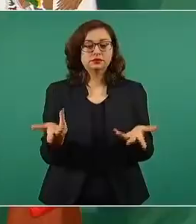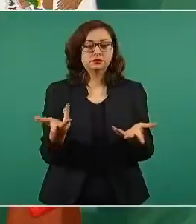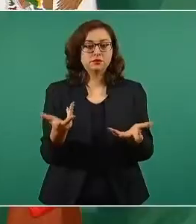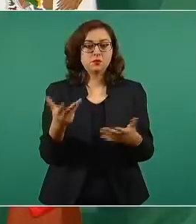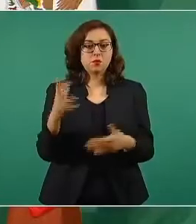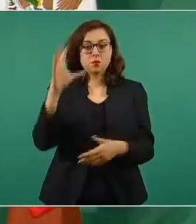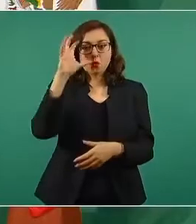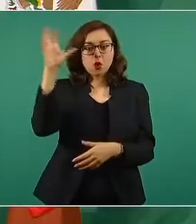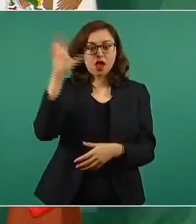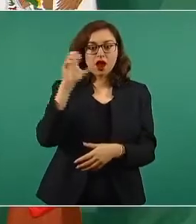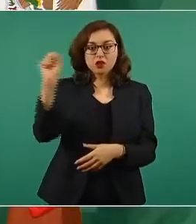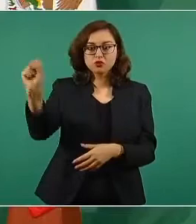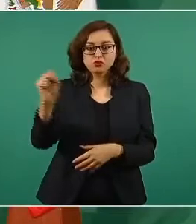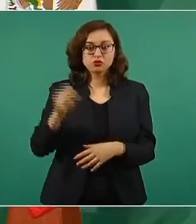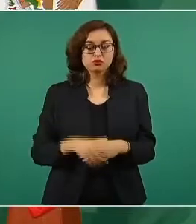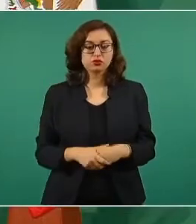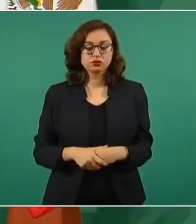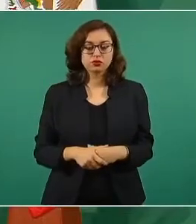Morelos.